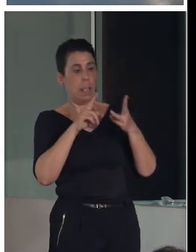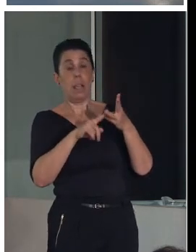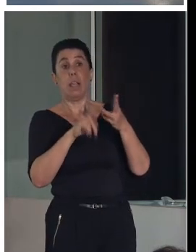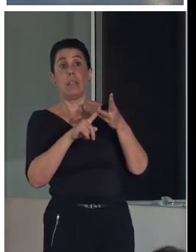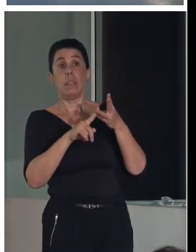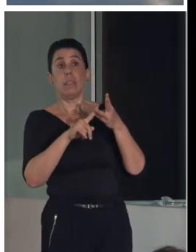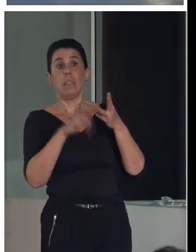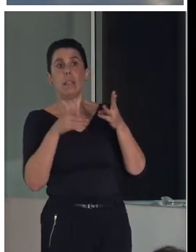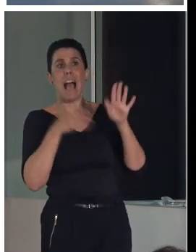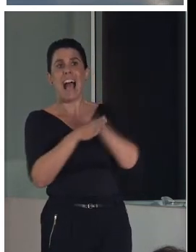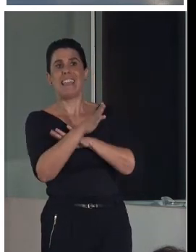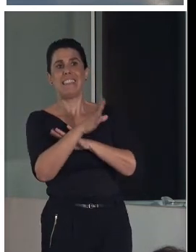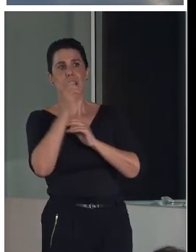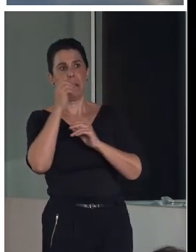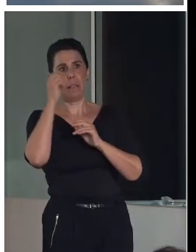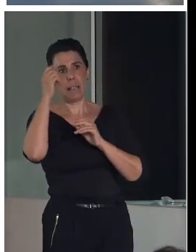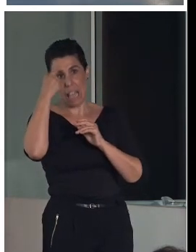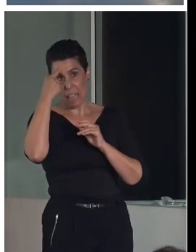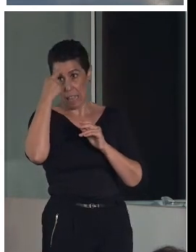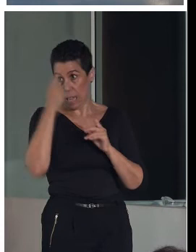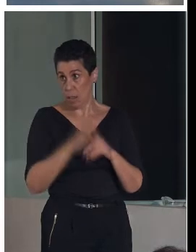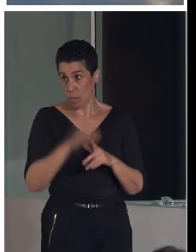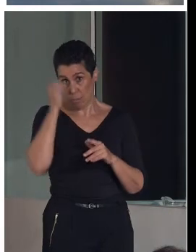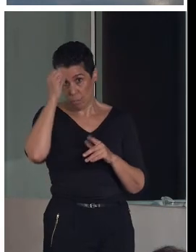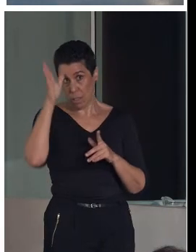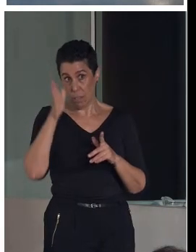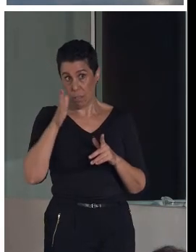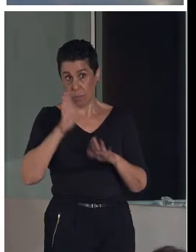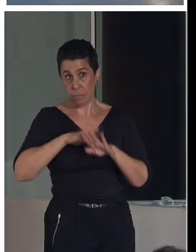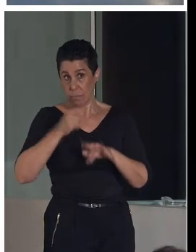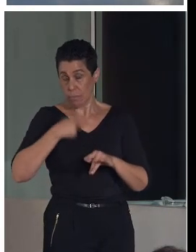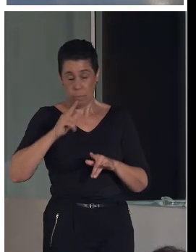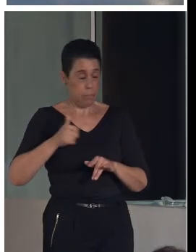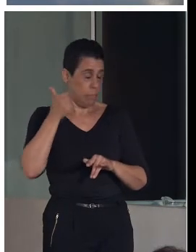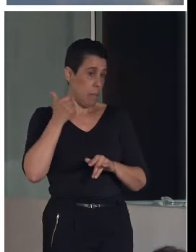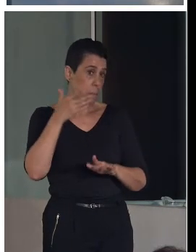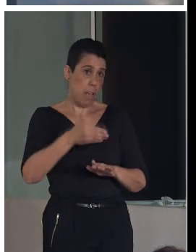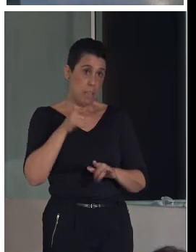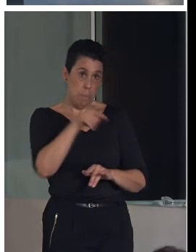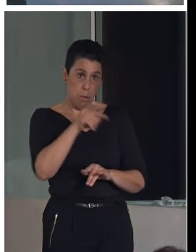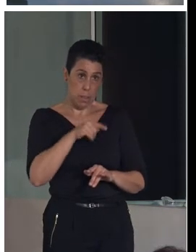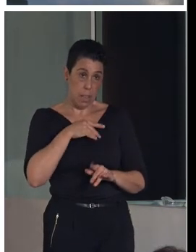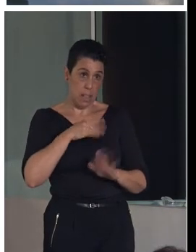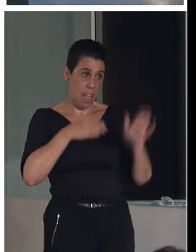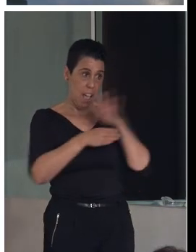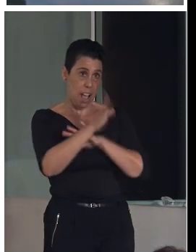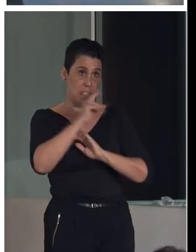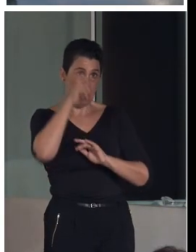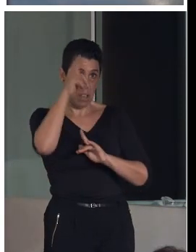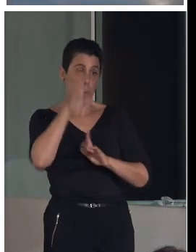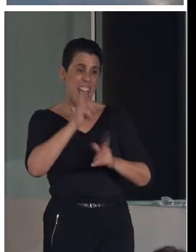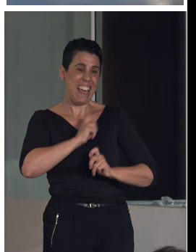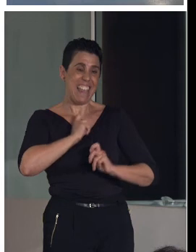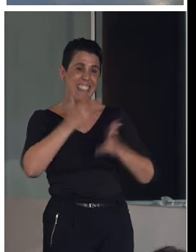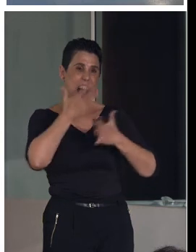sobre la que estamos trabajando. Para mí es la más importante, porque la accesibilidad intelectual es la que te da el conocimiento.